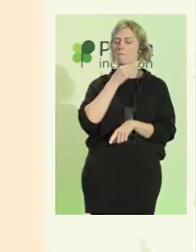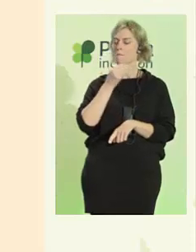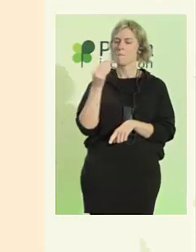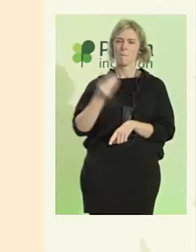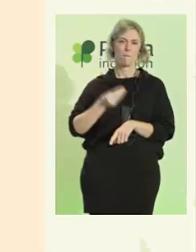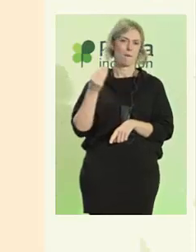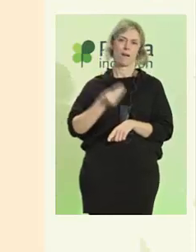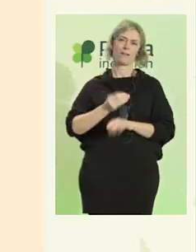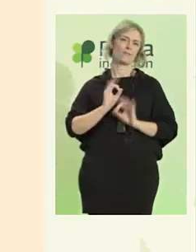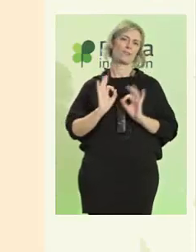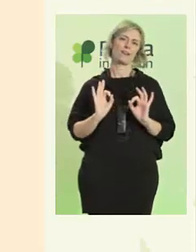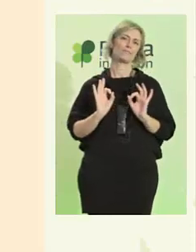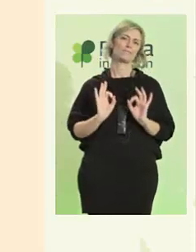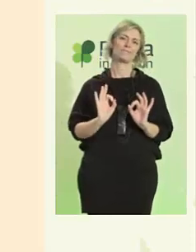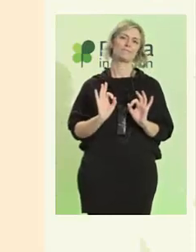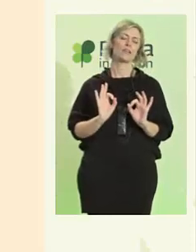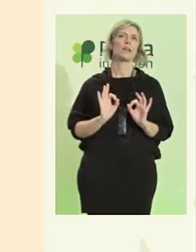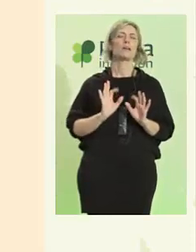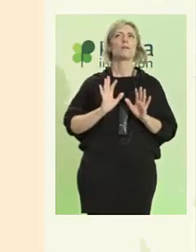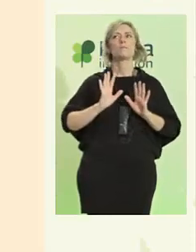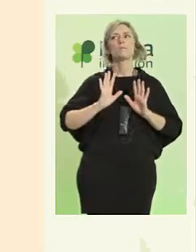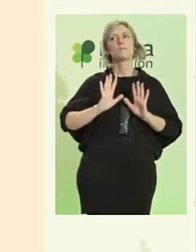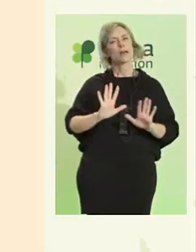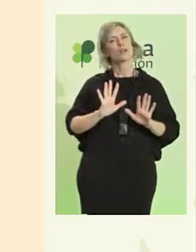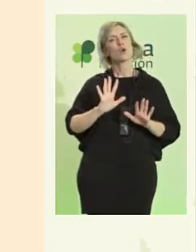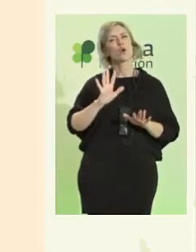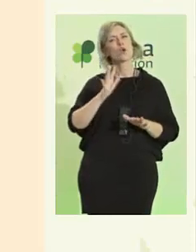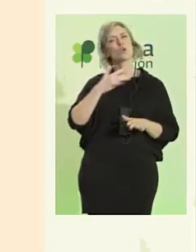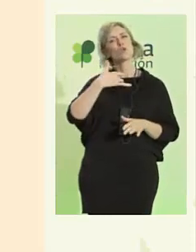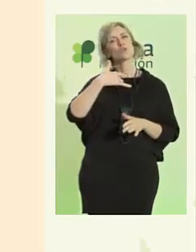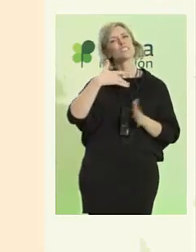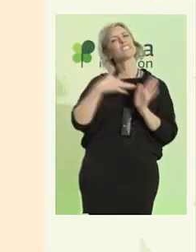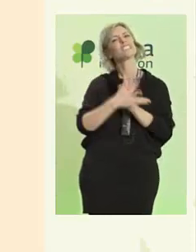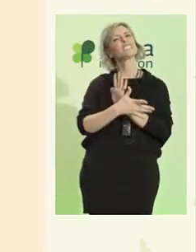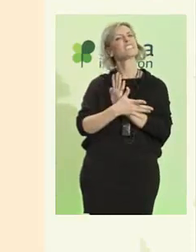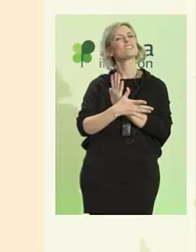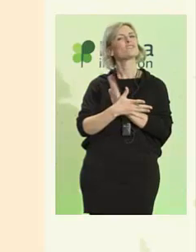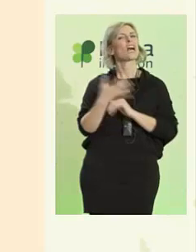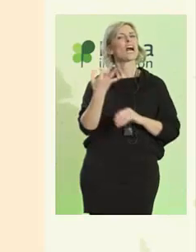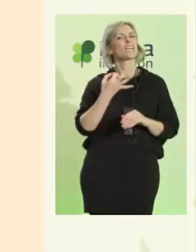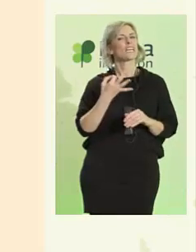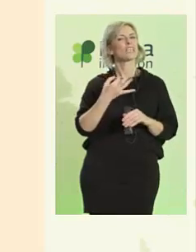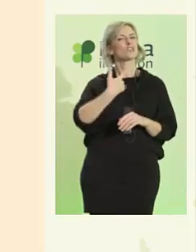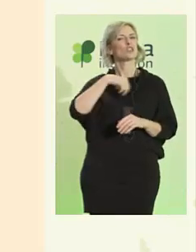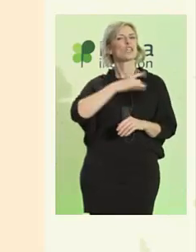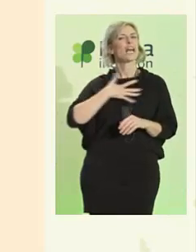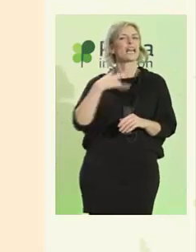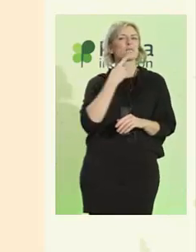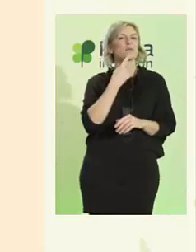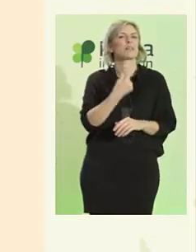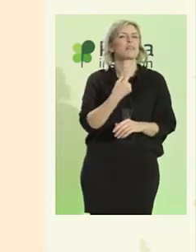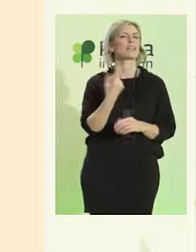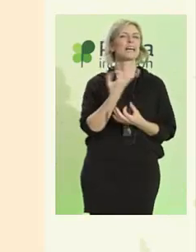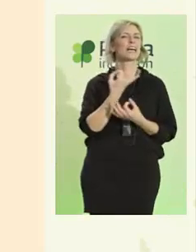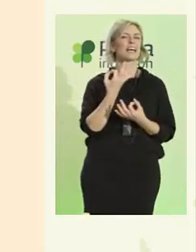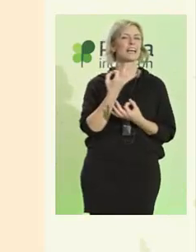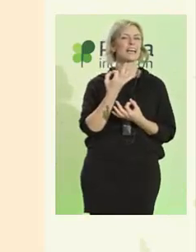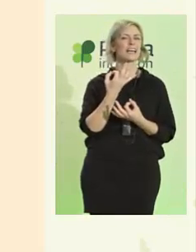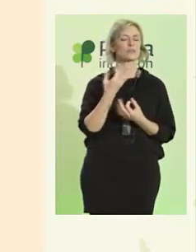Pero, ¿qué queremos decir cuando hablamos de inclusión? ¿Tenemos que incluirnos,